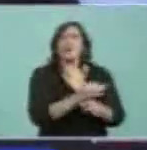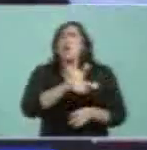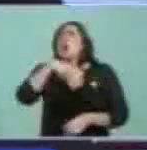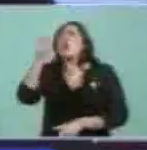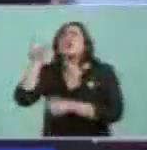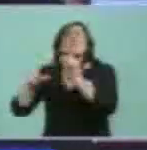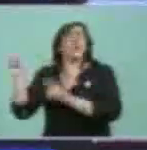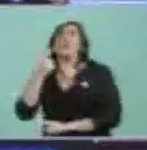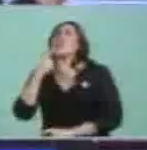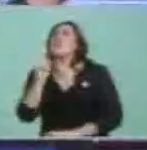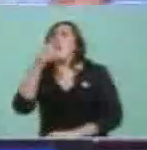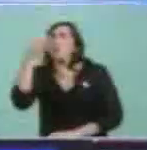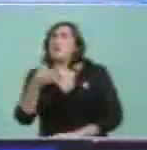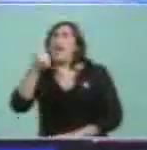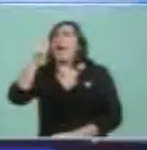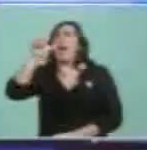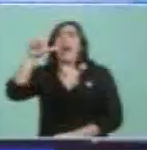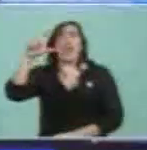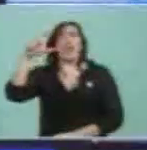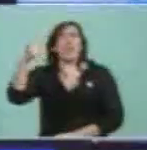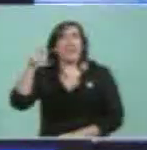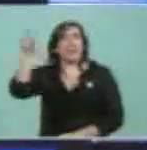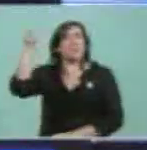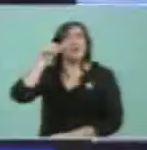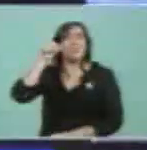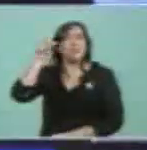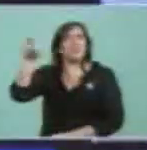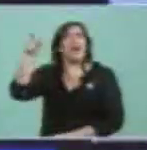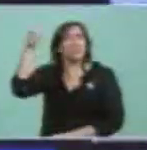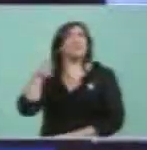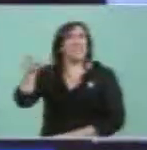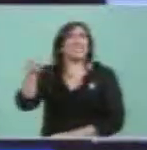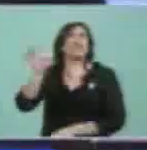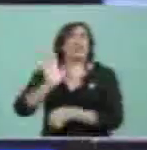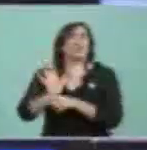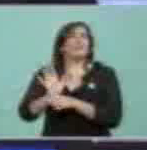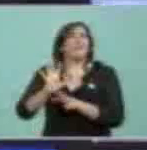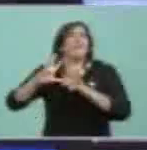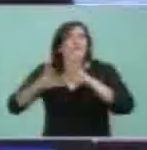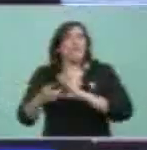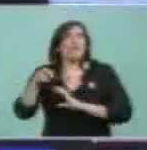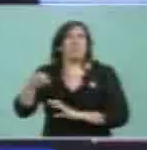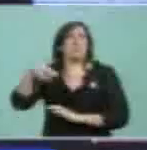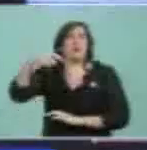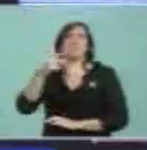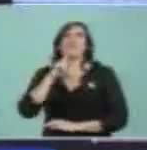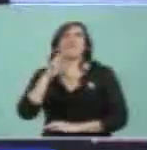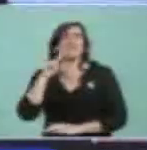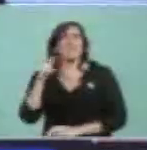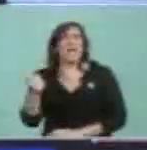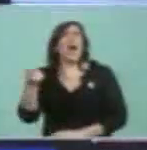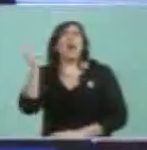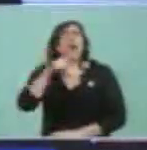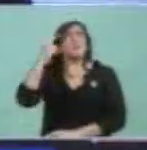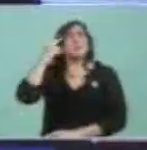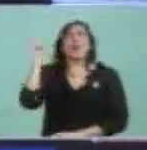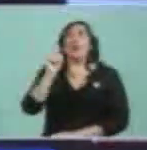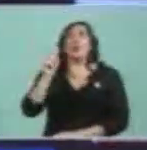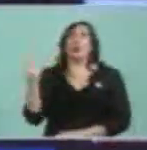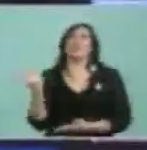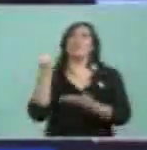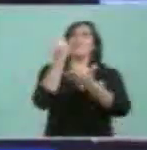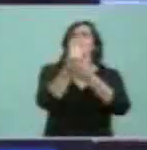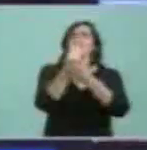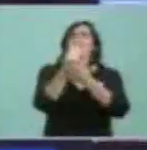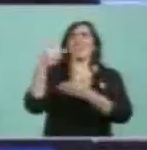dirán no, fue lo del ALCA allá en Mar del Plata, otros dirán no, no, fue tal vez cuando fue secretario de UNASUR